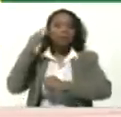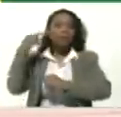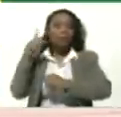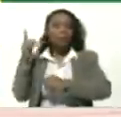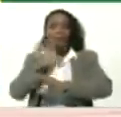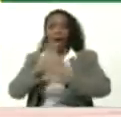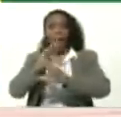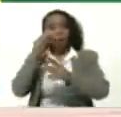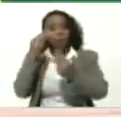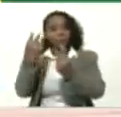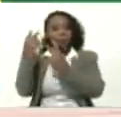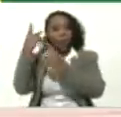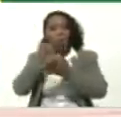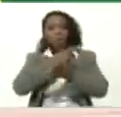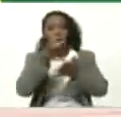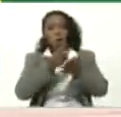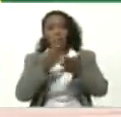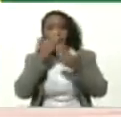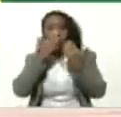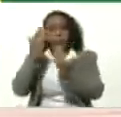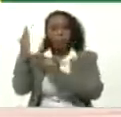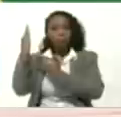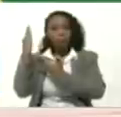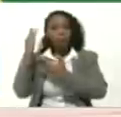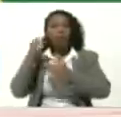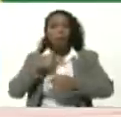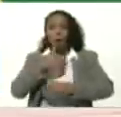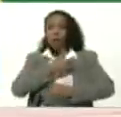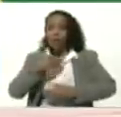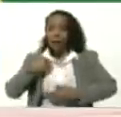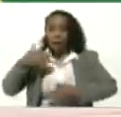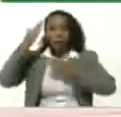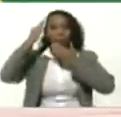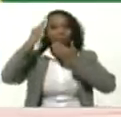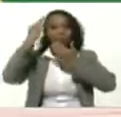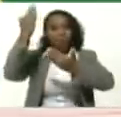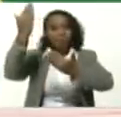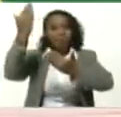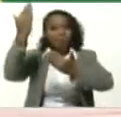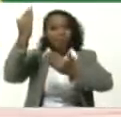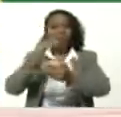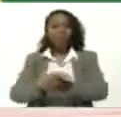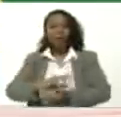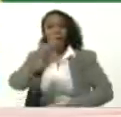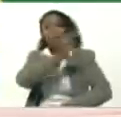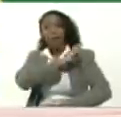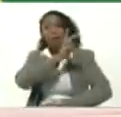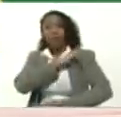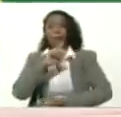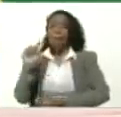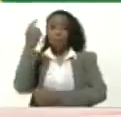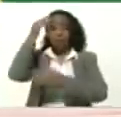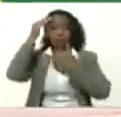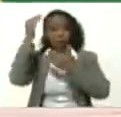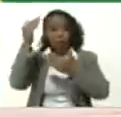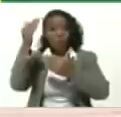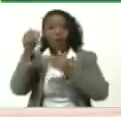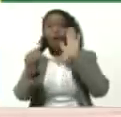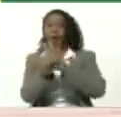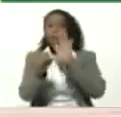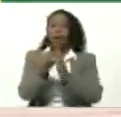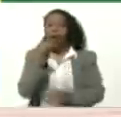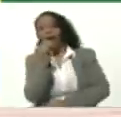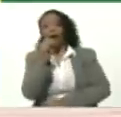Este documento Al detalle Yo quiero saludar A la jefa Bueno Primero saludar A la cantante